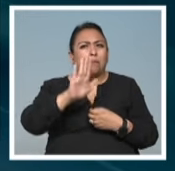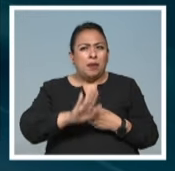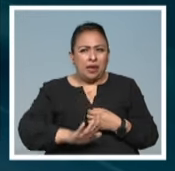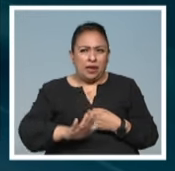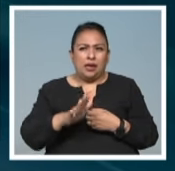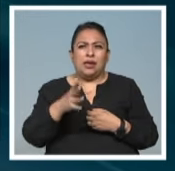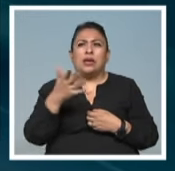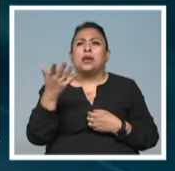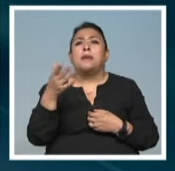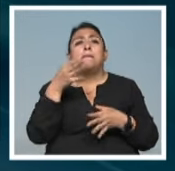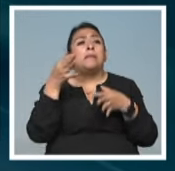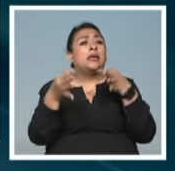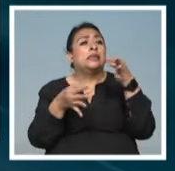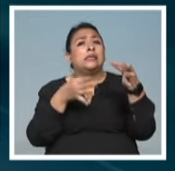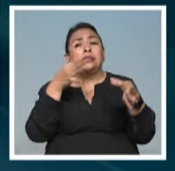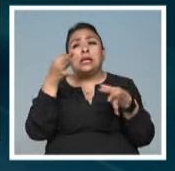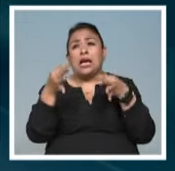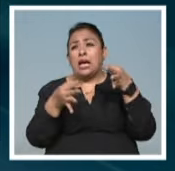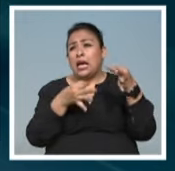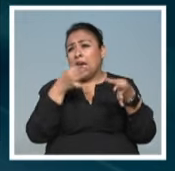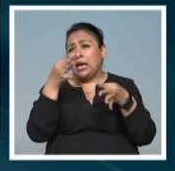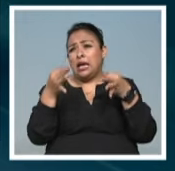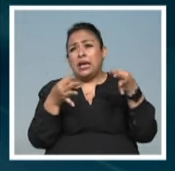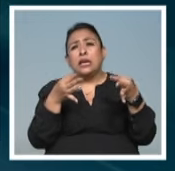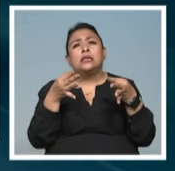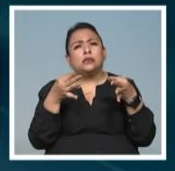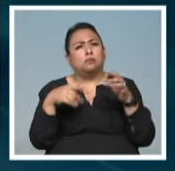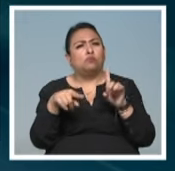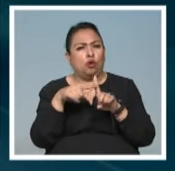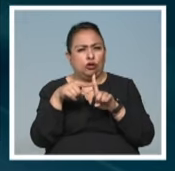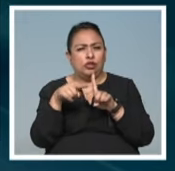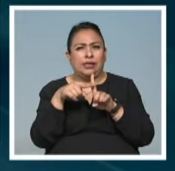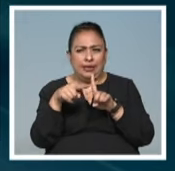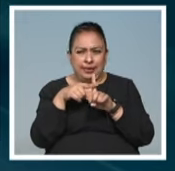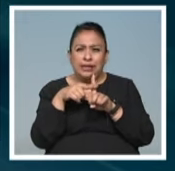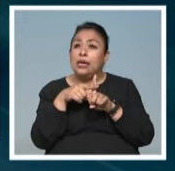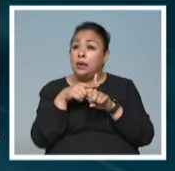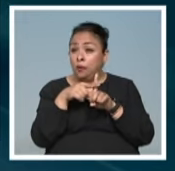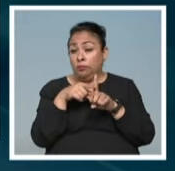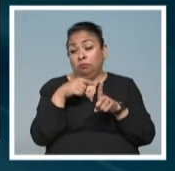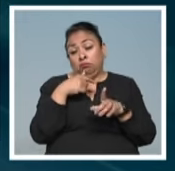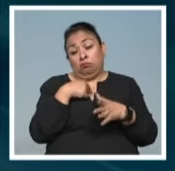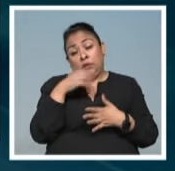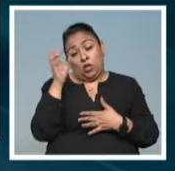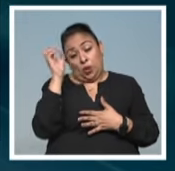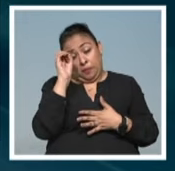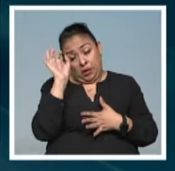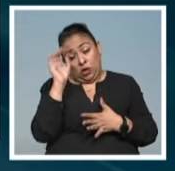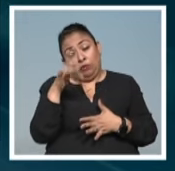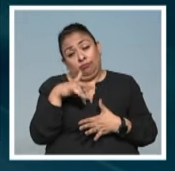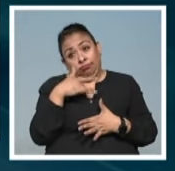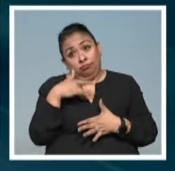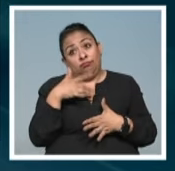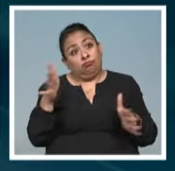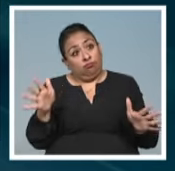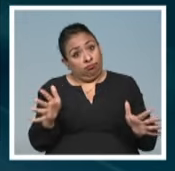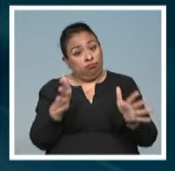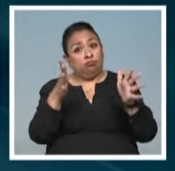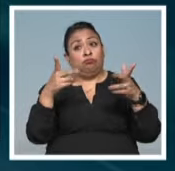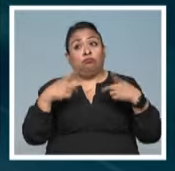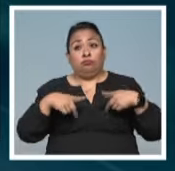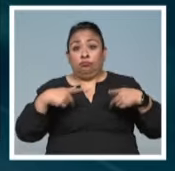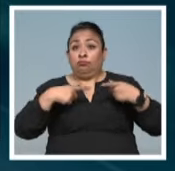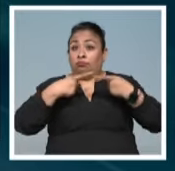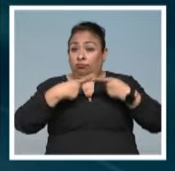con mensajes en un sentido muy positivo, porque a mí me parece que promueve una ciudadanía